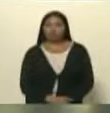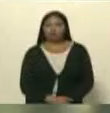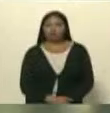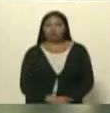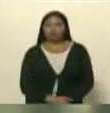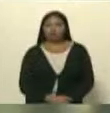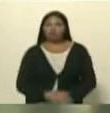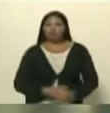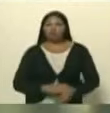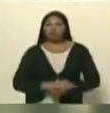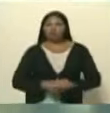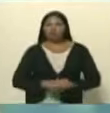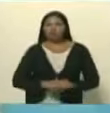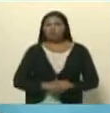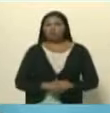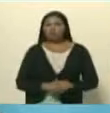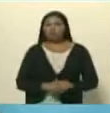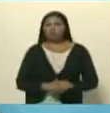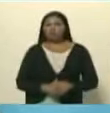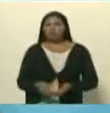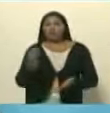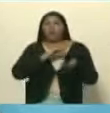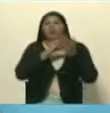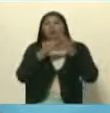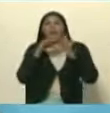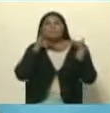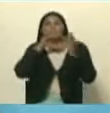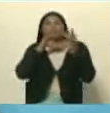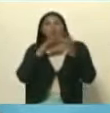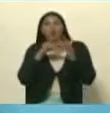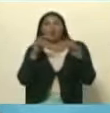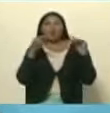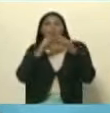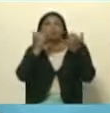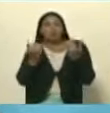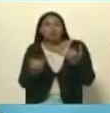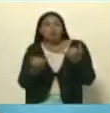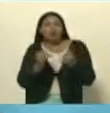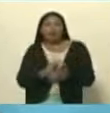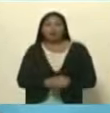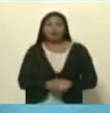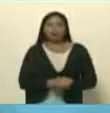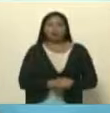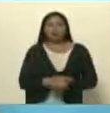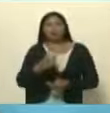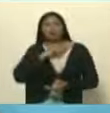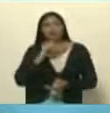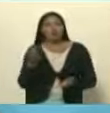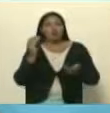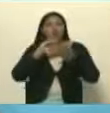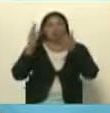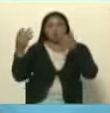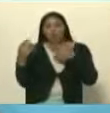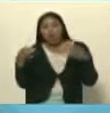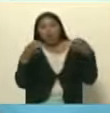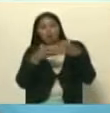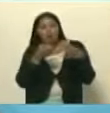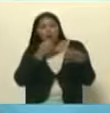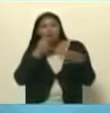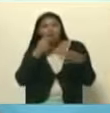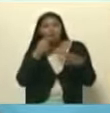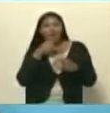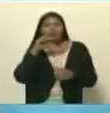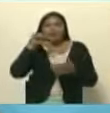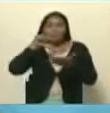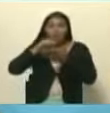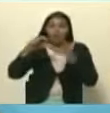Estamos de vuelta con nuestro punto de encuentro no desde el estudio 4 venezolana de televisión sino que nos trasladamos nos trajimos todo el equipo maravilloso de punto de